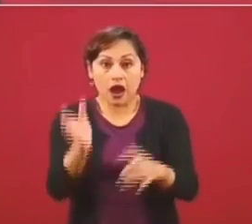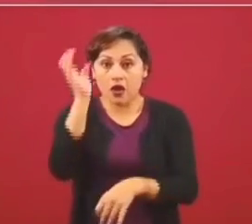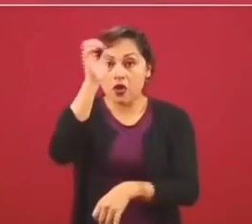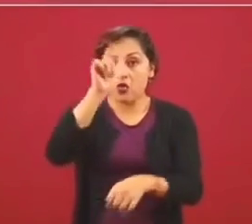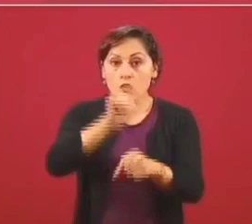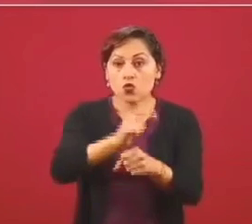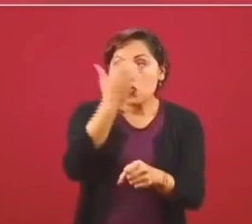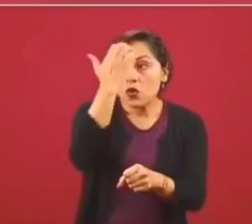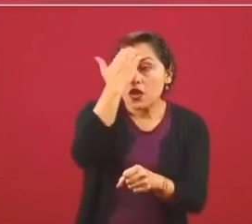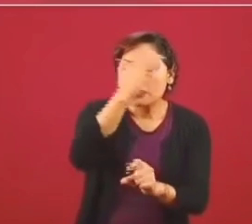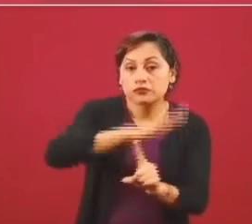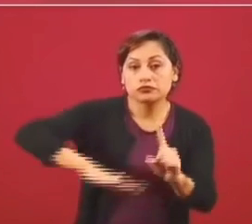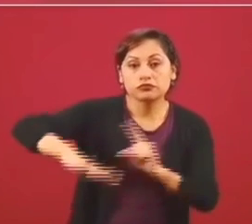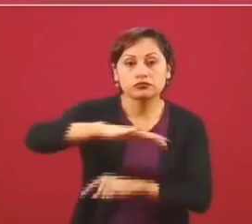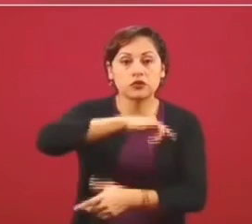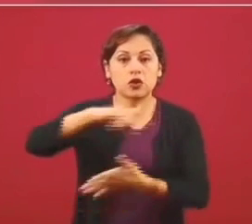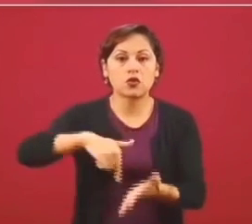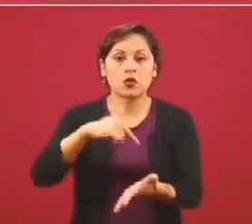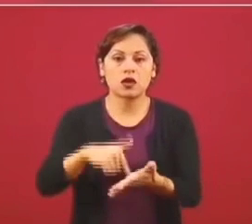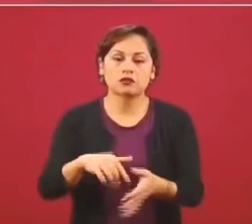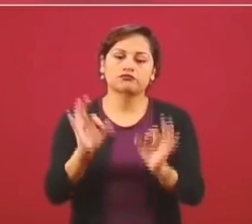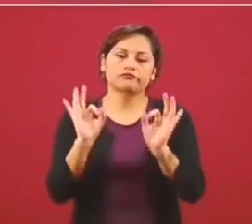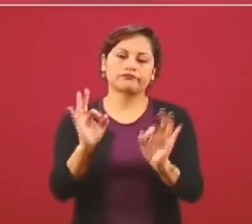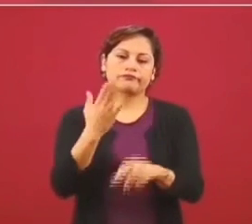del puerto.